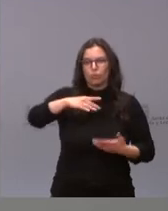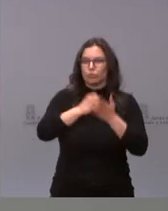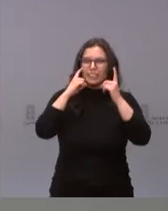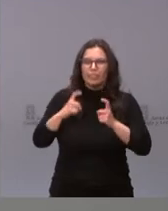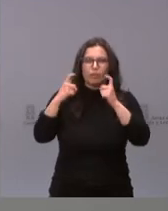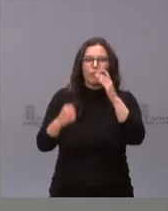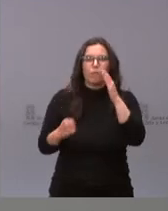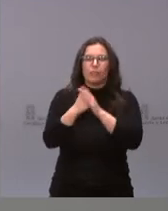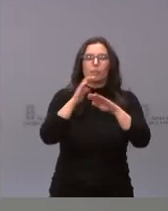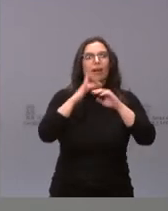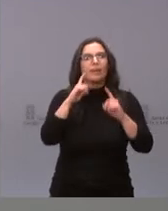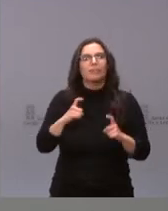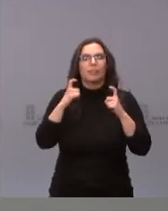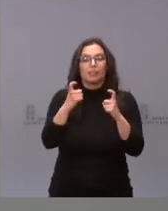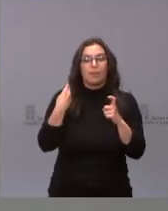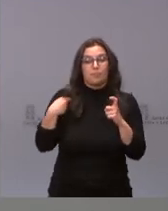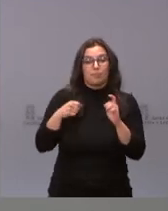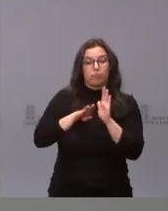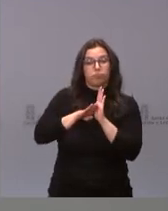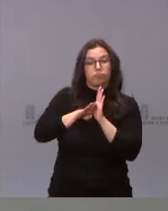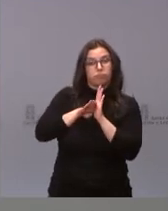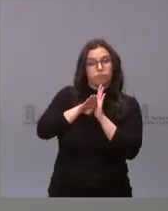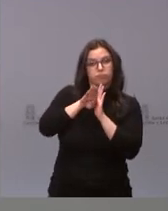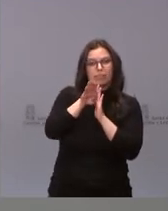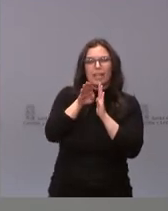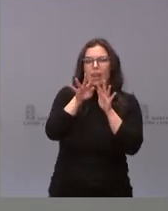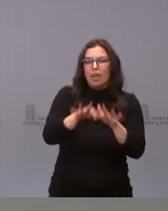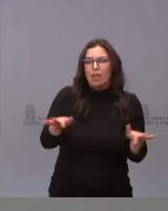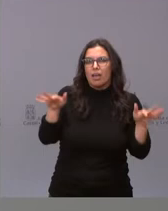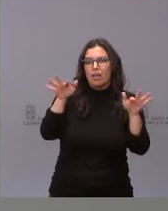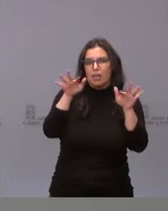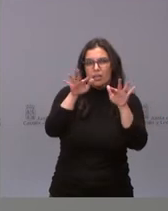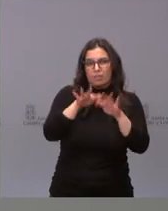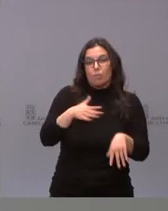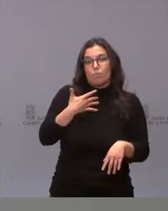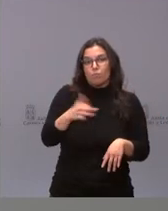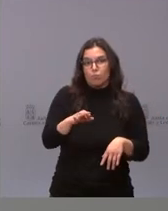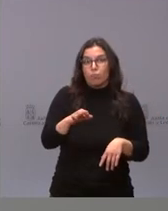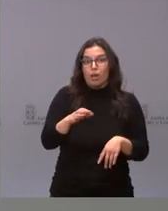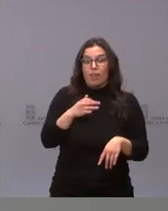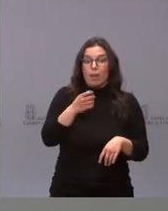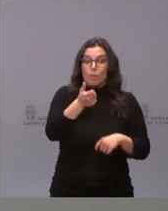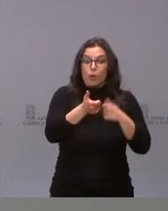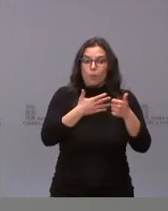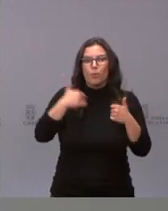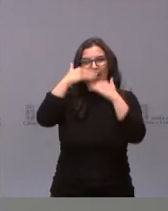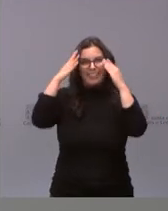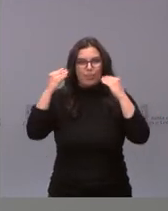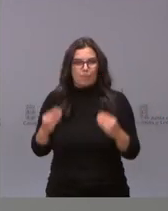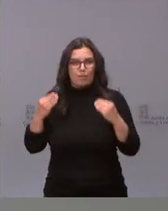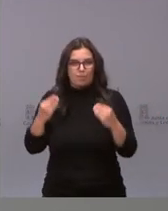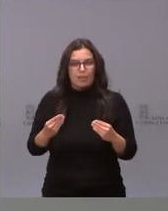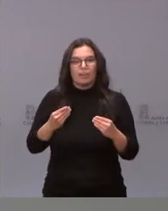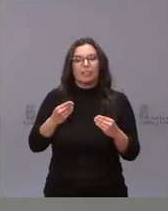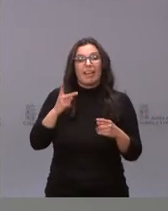hacer que este crecimiento sea muy lento para que nos permita abordarlo y efectivamente no haya